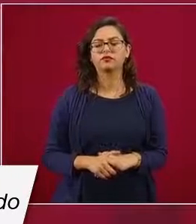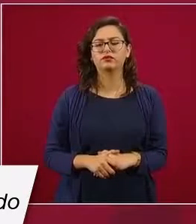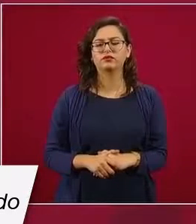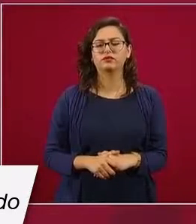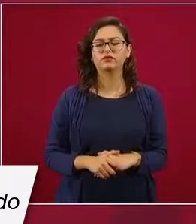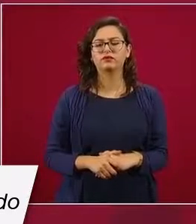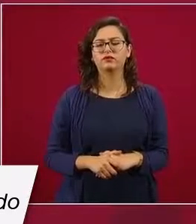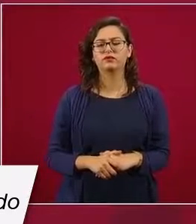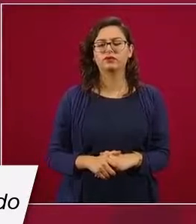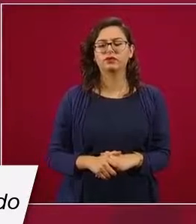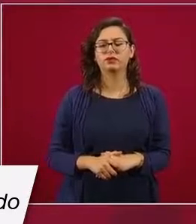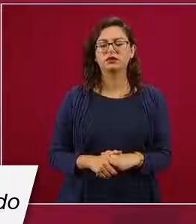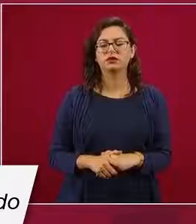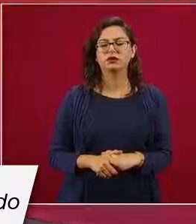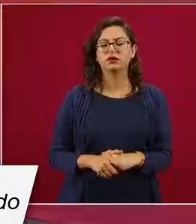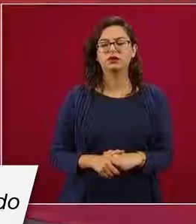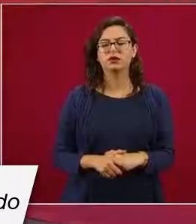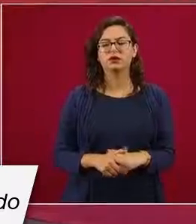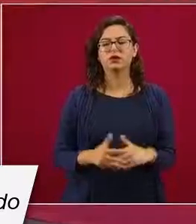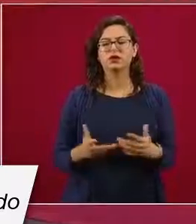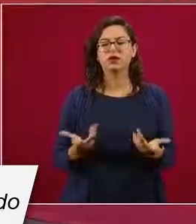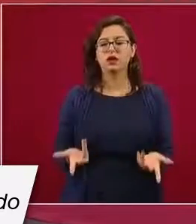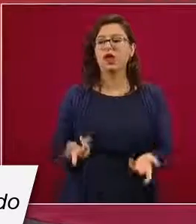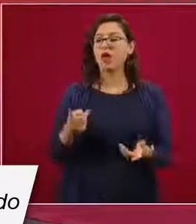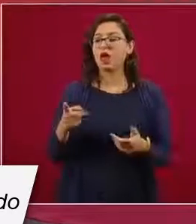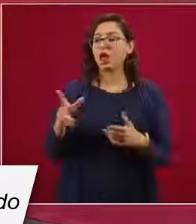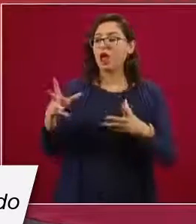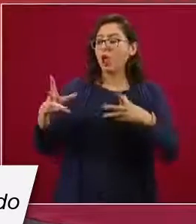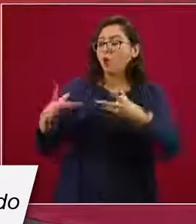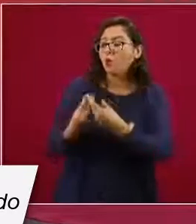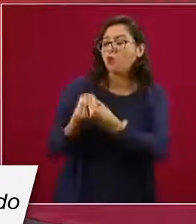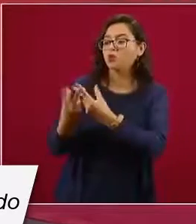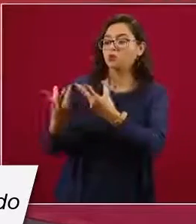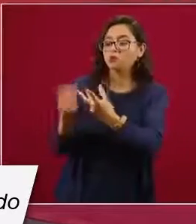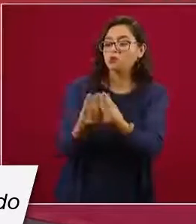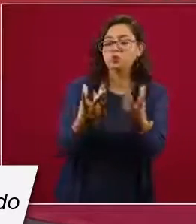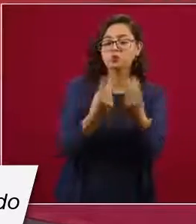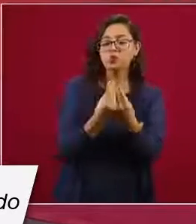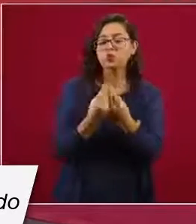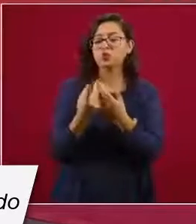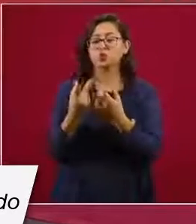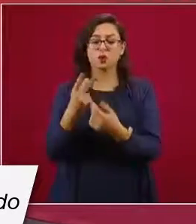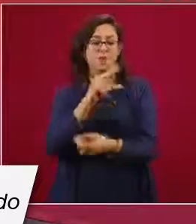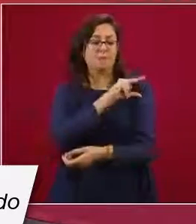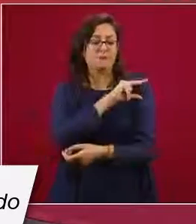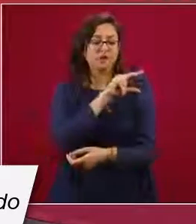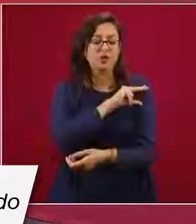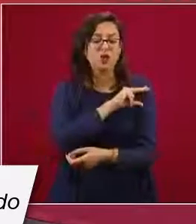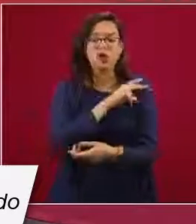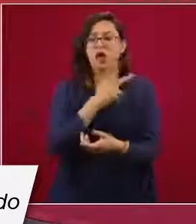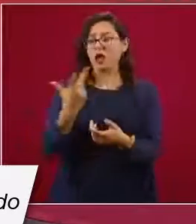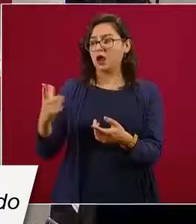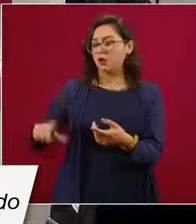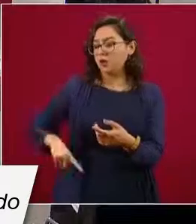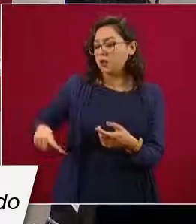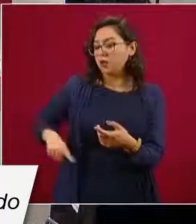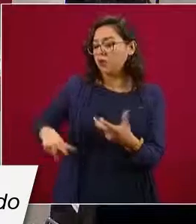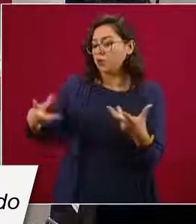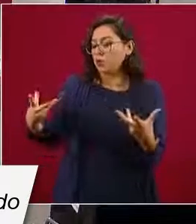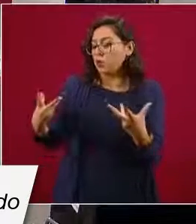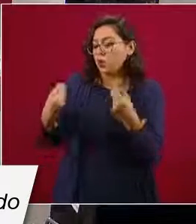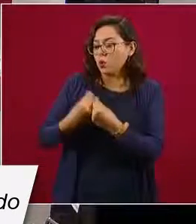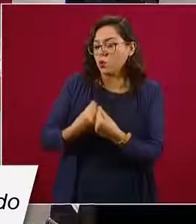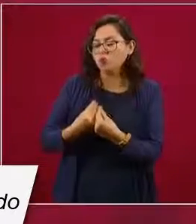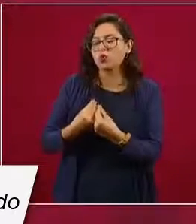apoyo que estamos recibiendo de estas alianzas, de alianza privada, nos permite hablar de una